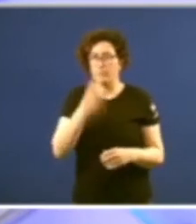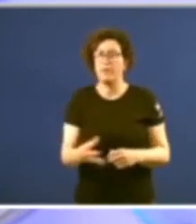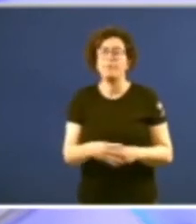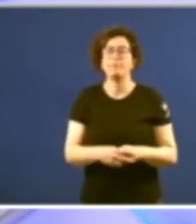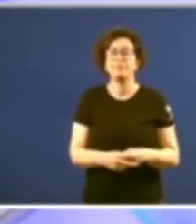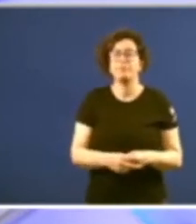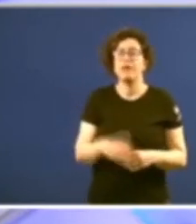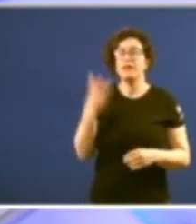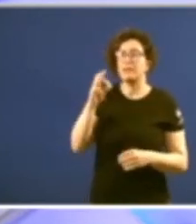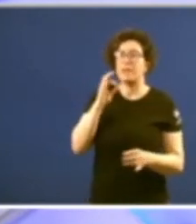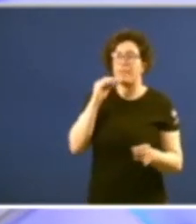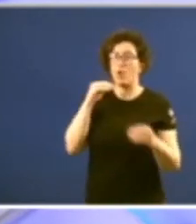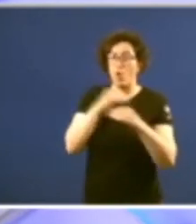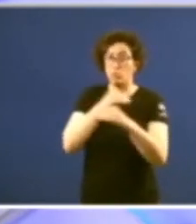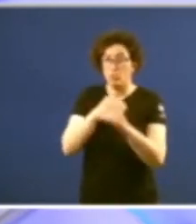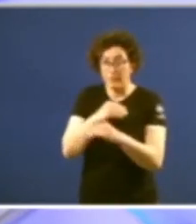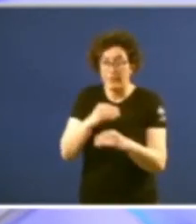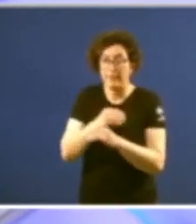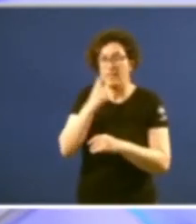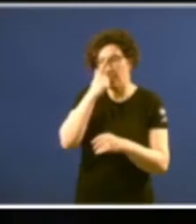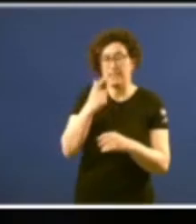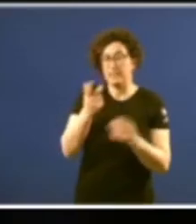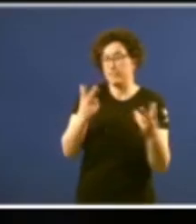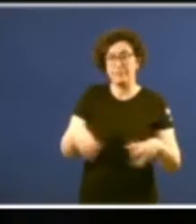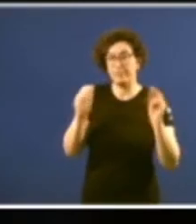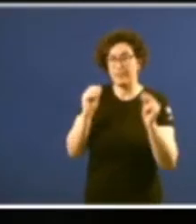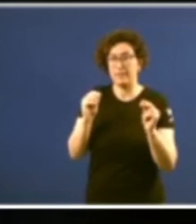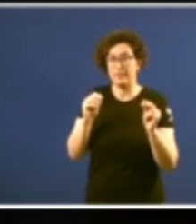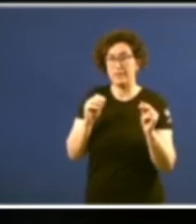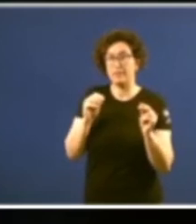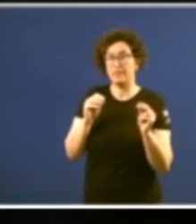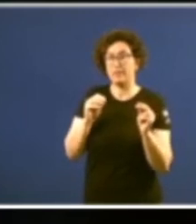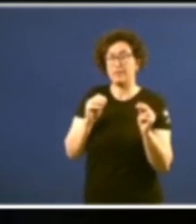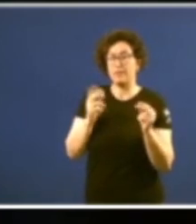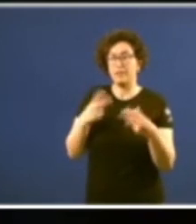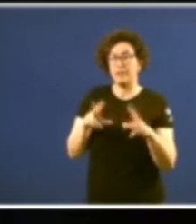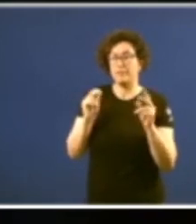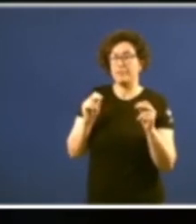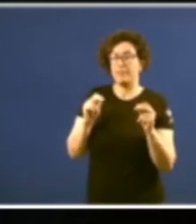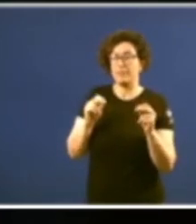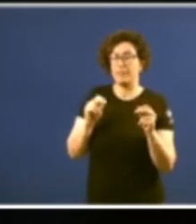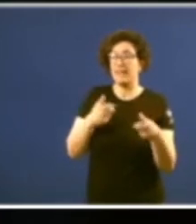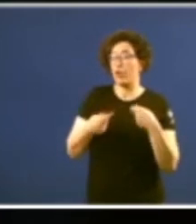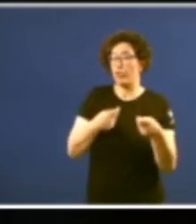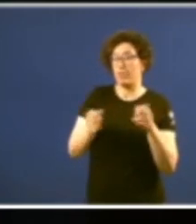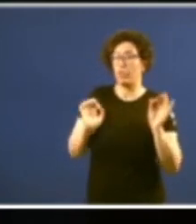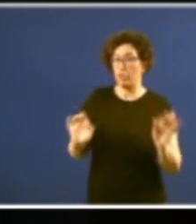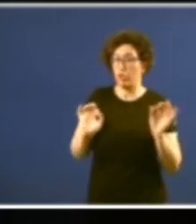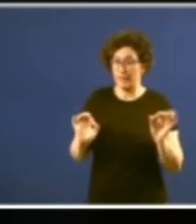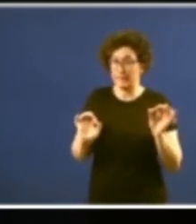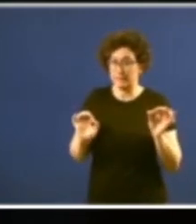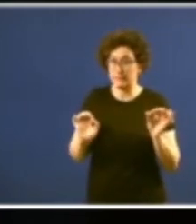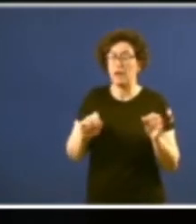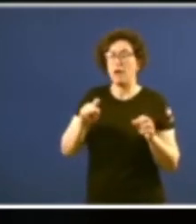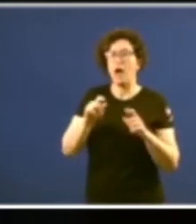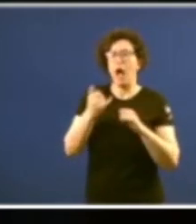30 de outubro e rematan esas esas negociacións e